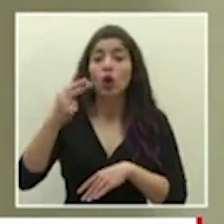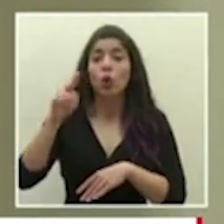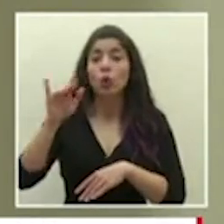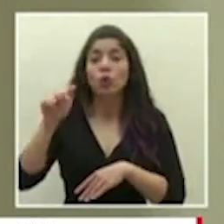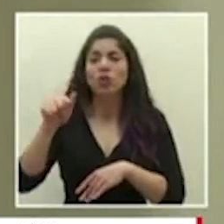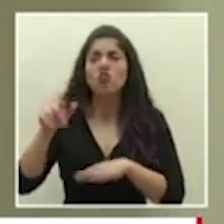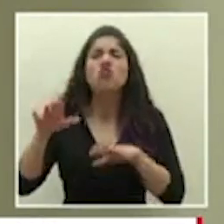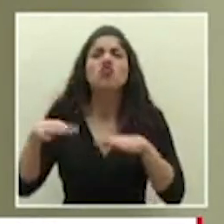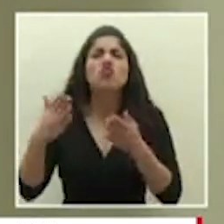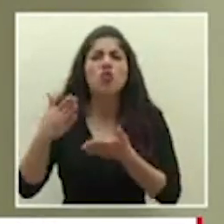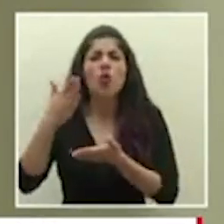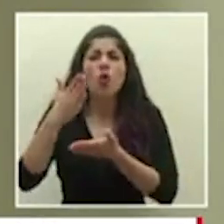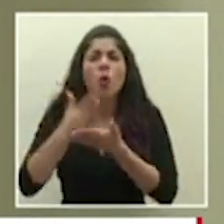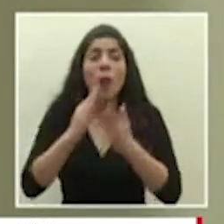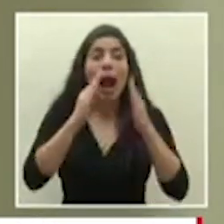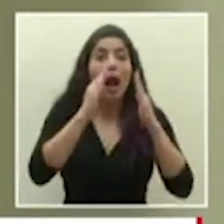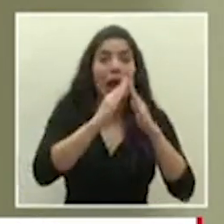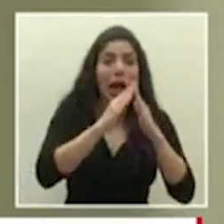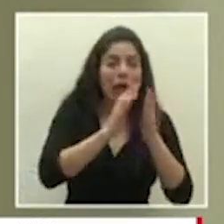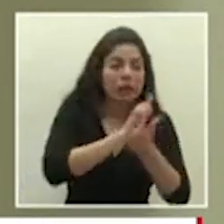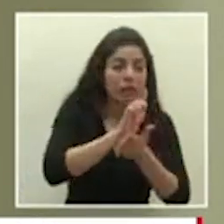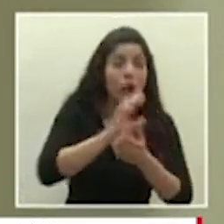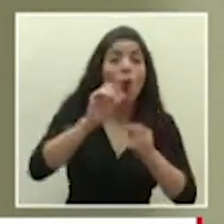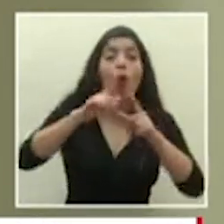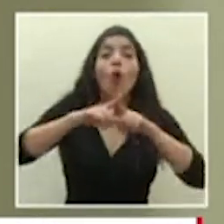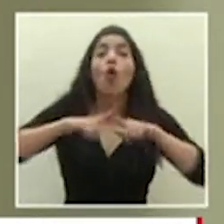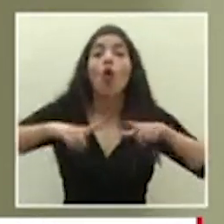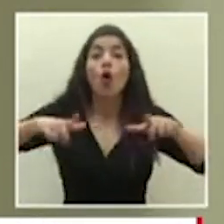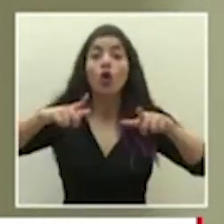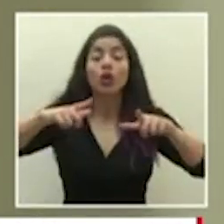casas o en los lotes que corresponden a nuestra